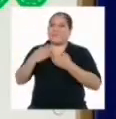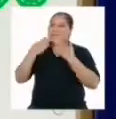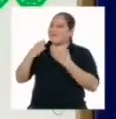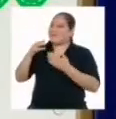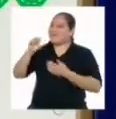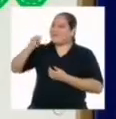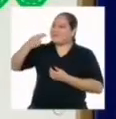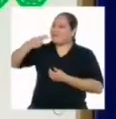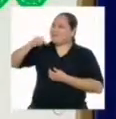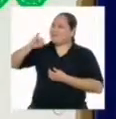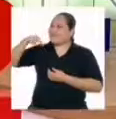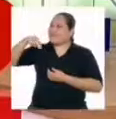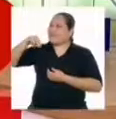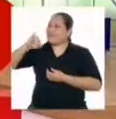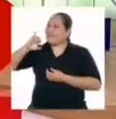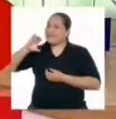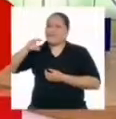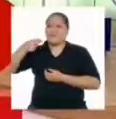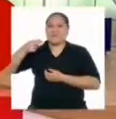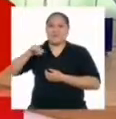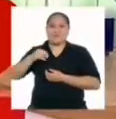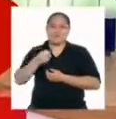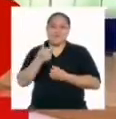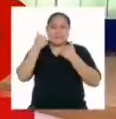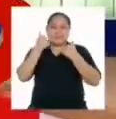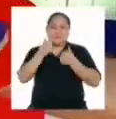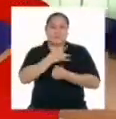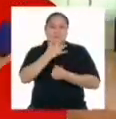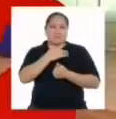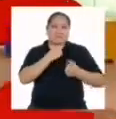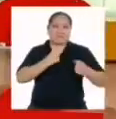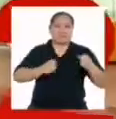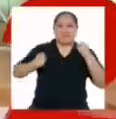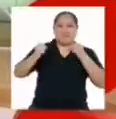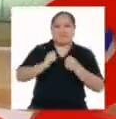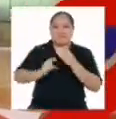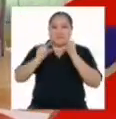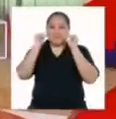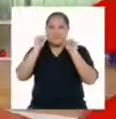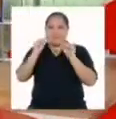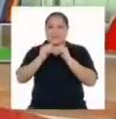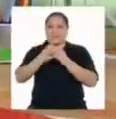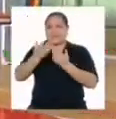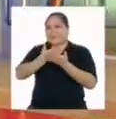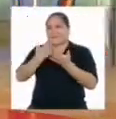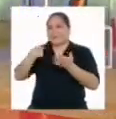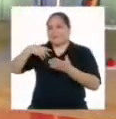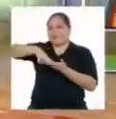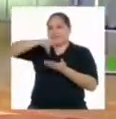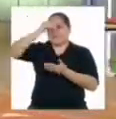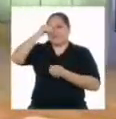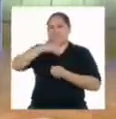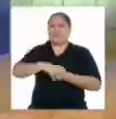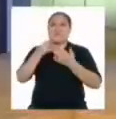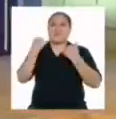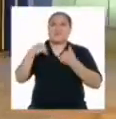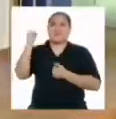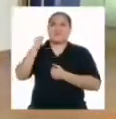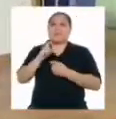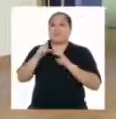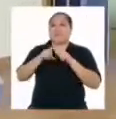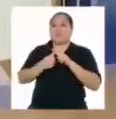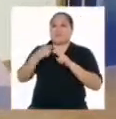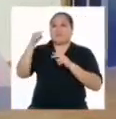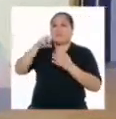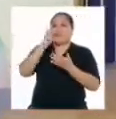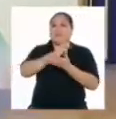Gracias, Shinichi. Qué bien se siente activarse un poquito antes de aprender, ¿no? Ahora sí. Empecemos